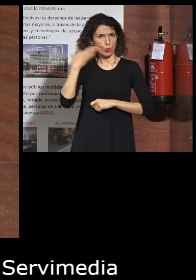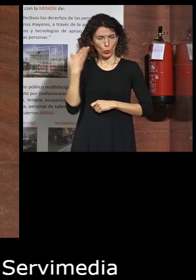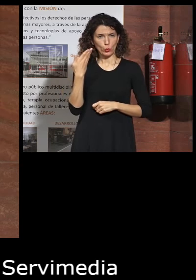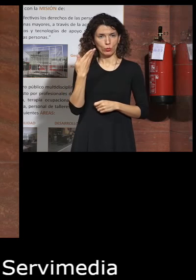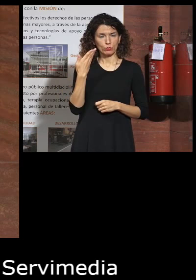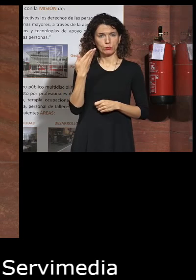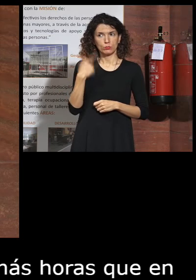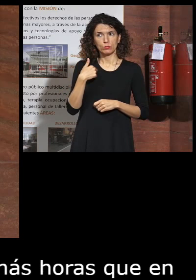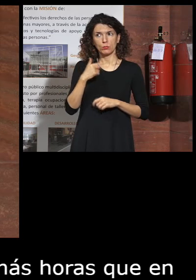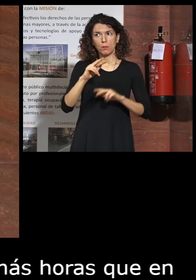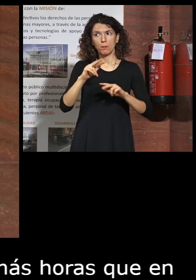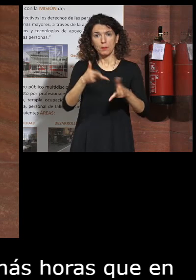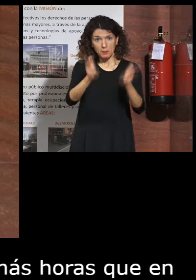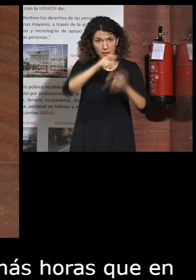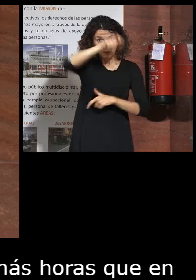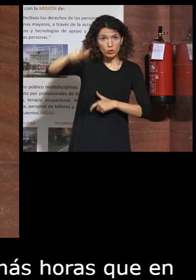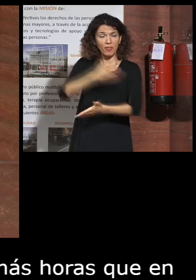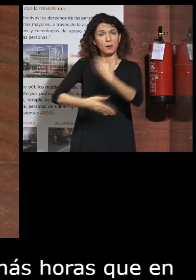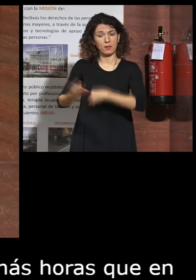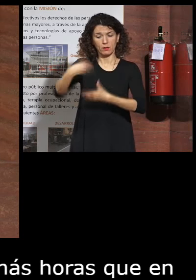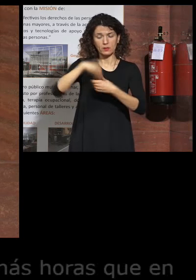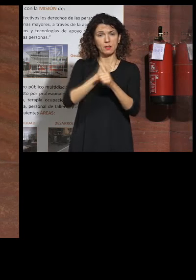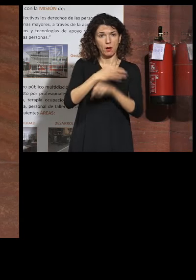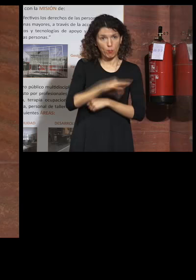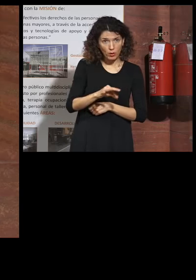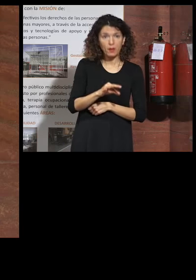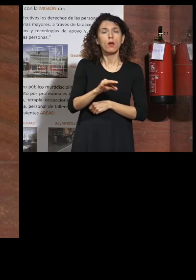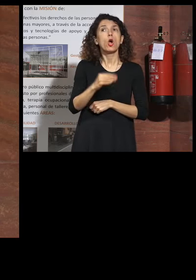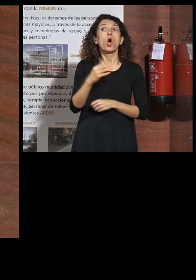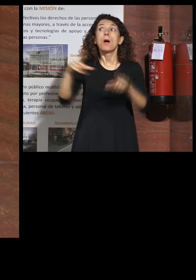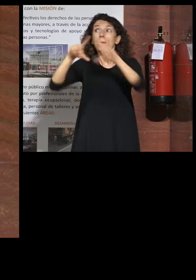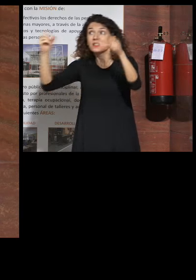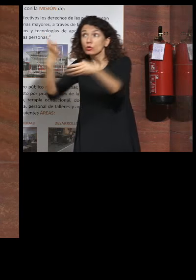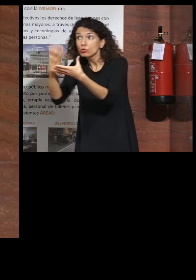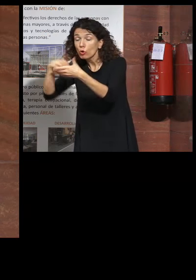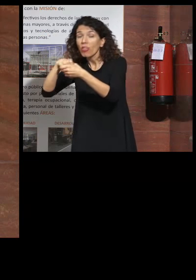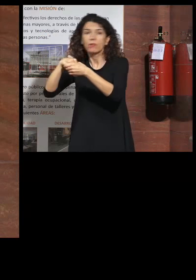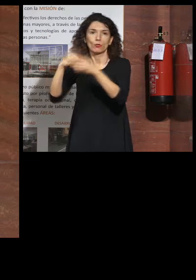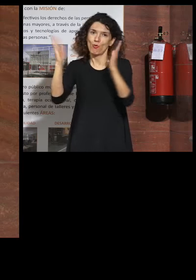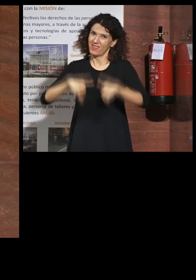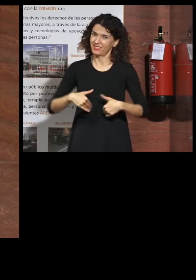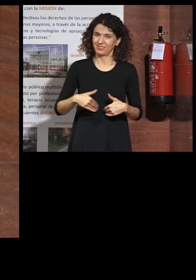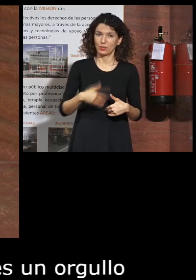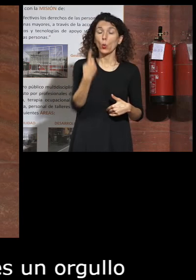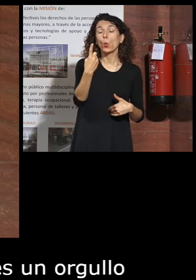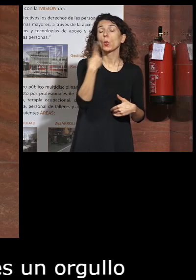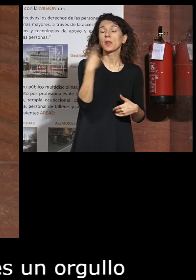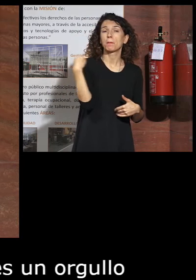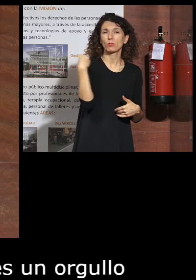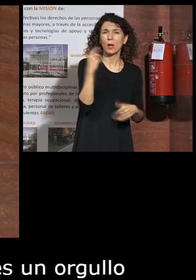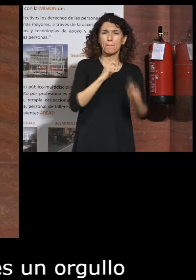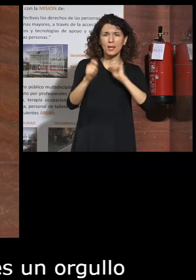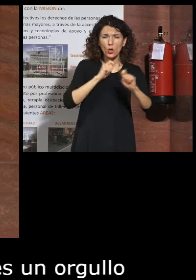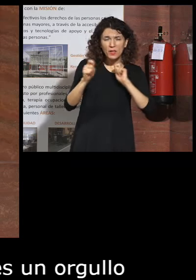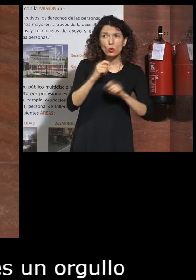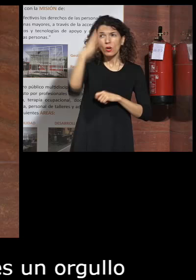dar permitir que personas con discapacidad puedan trabajar que no en todas las empresas lo hacen desgraciadamente un día me preguntaban ¿cuántos periodistas